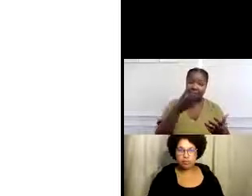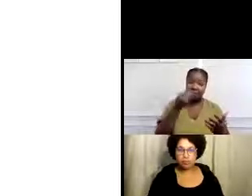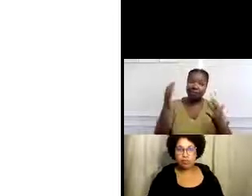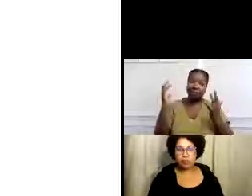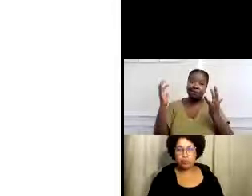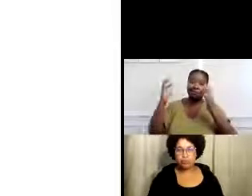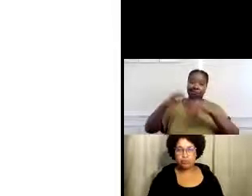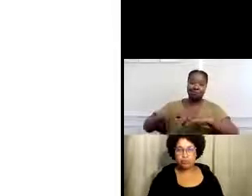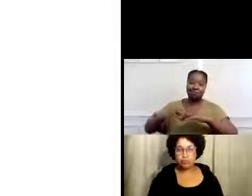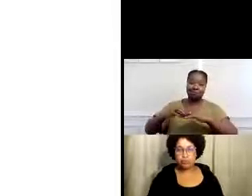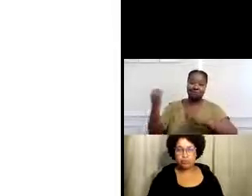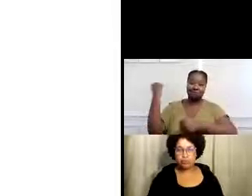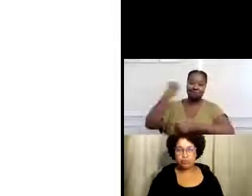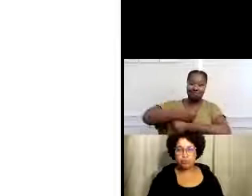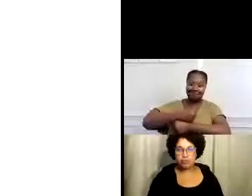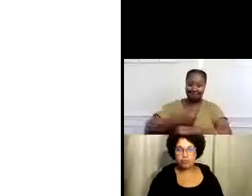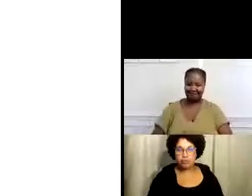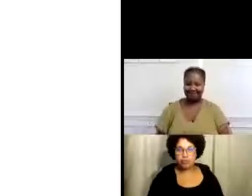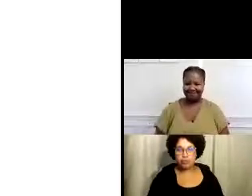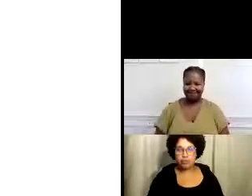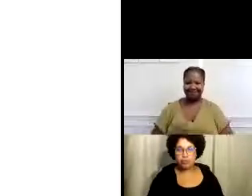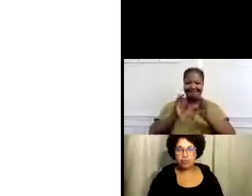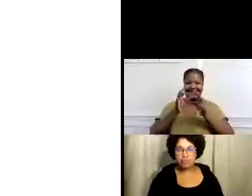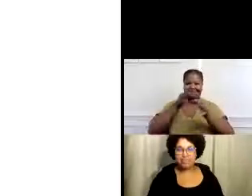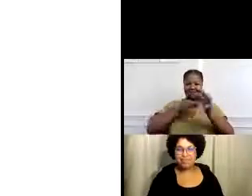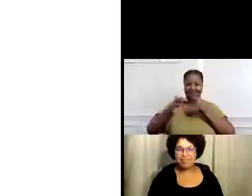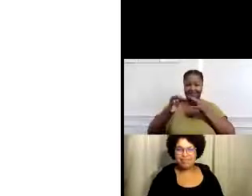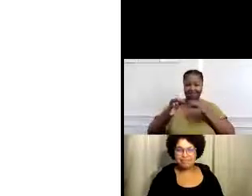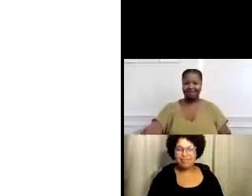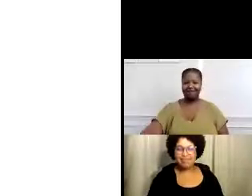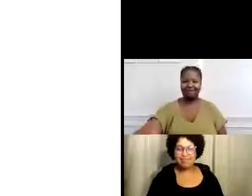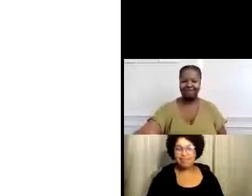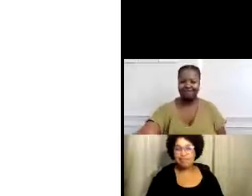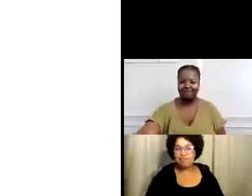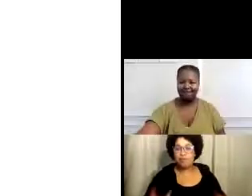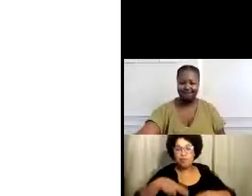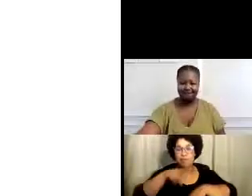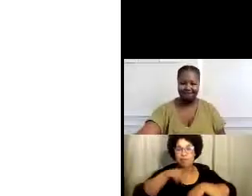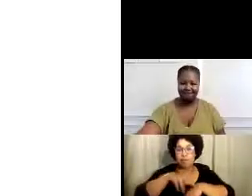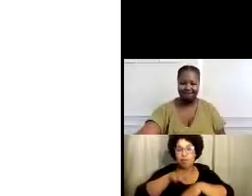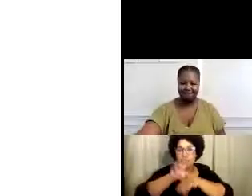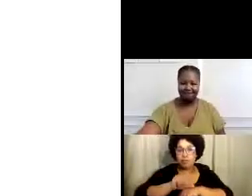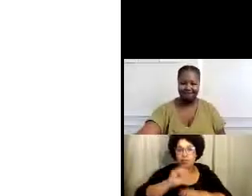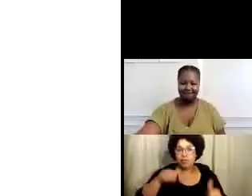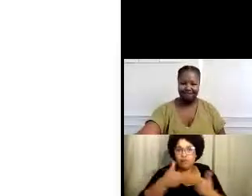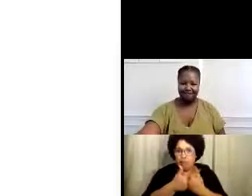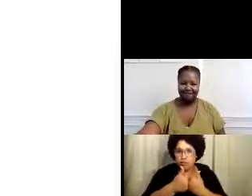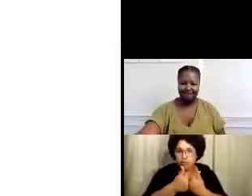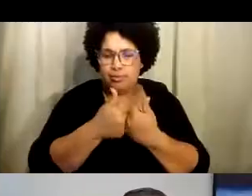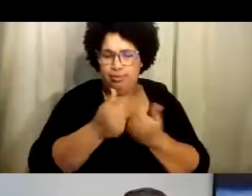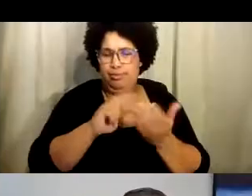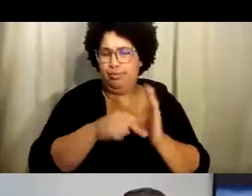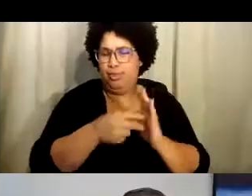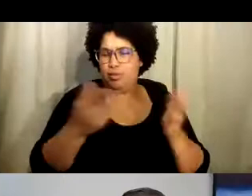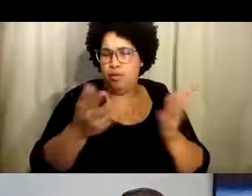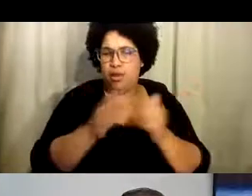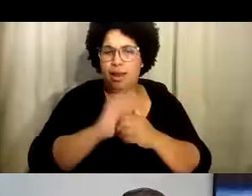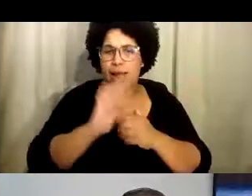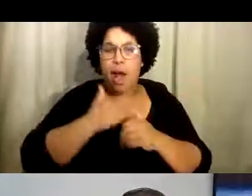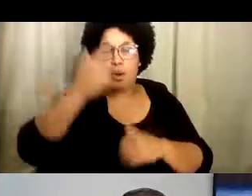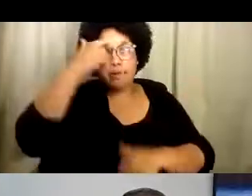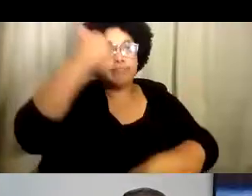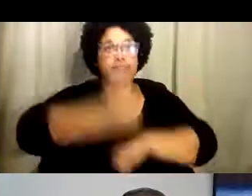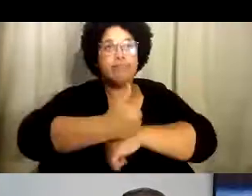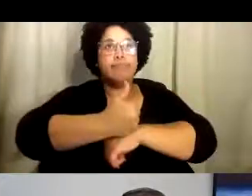esfuerzo? Y vieron qué pasó. Fueron a la bancarrota. Entonces, tenemos nosotros que desafiar la